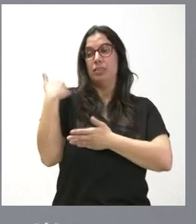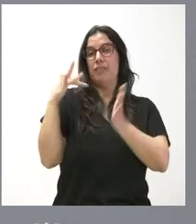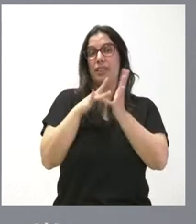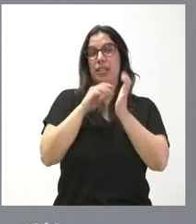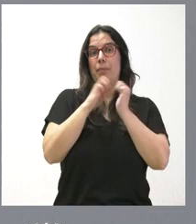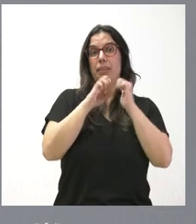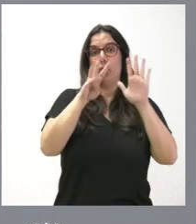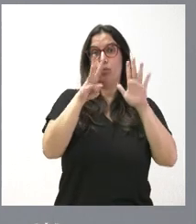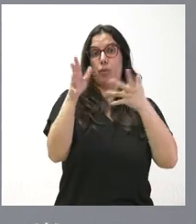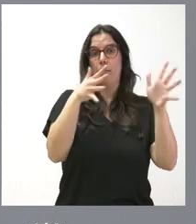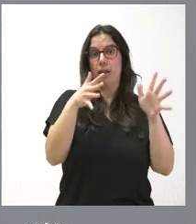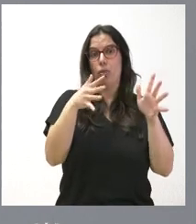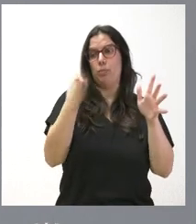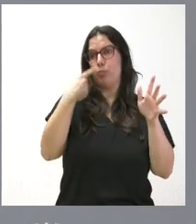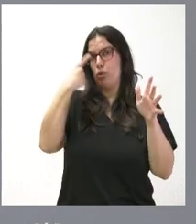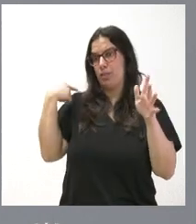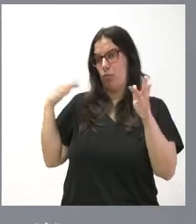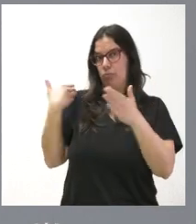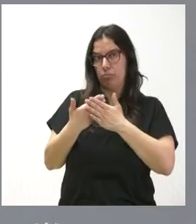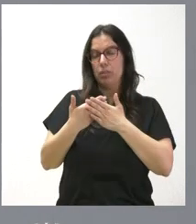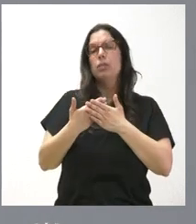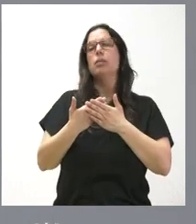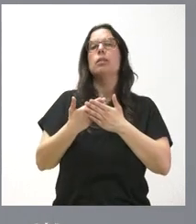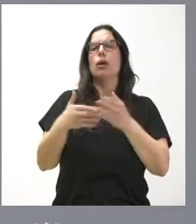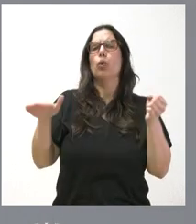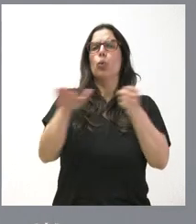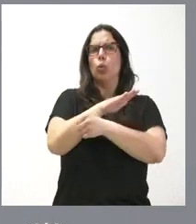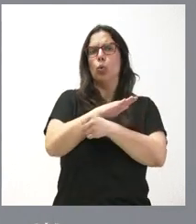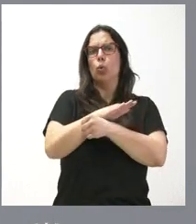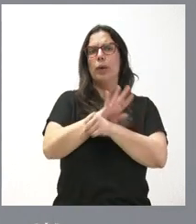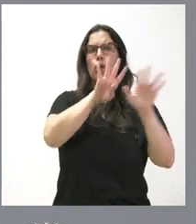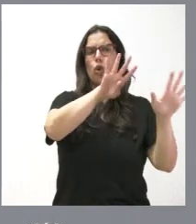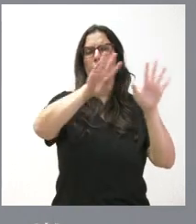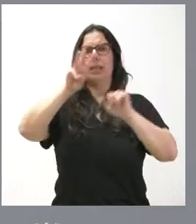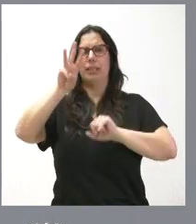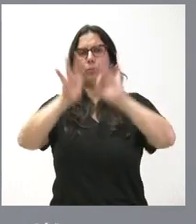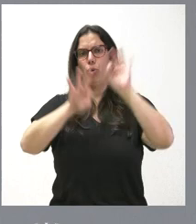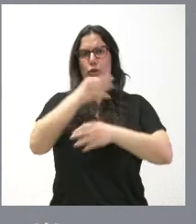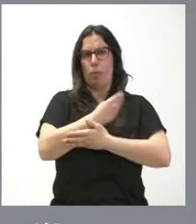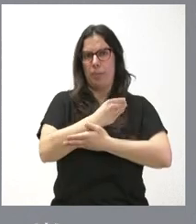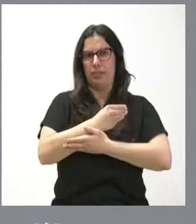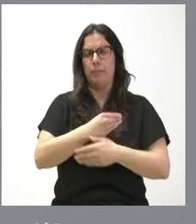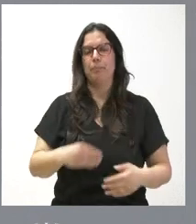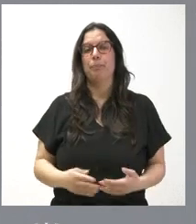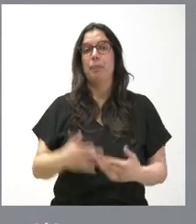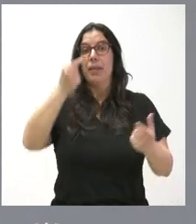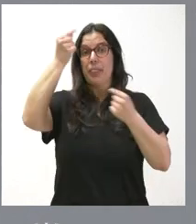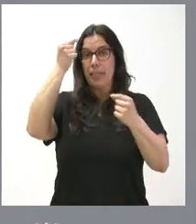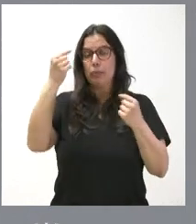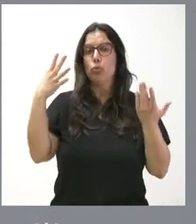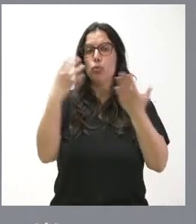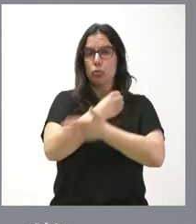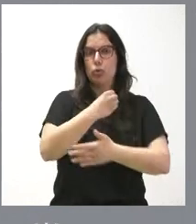de la campaña precedente, que fue la primera, alcanzando coberturas medias globales del 93%. Tienen ustedes los datos de